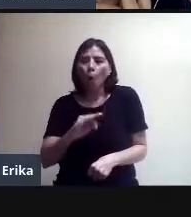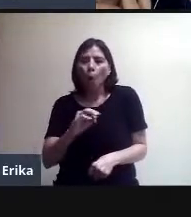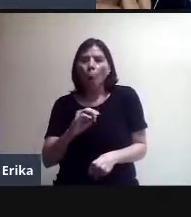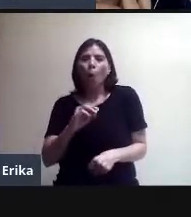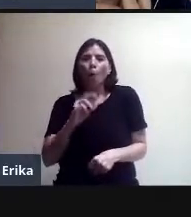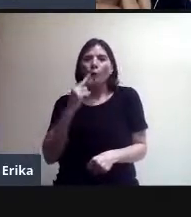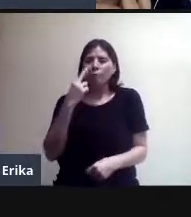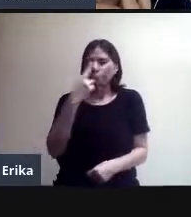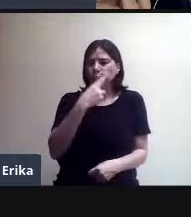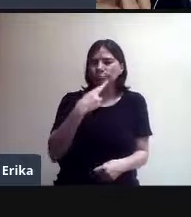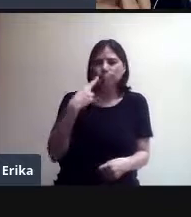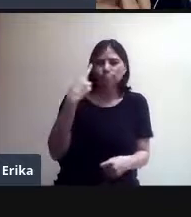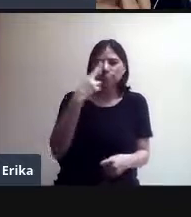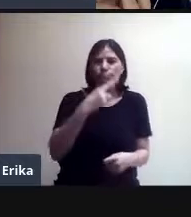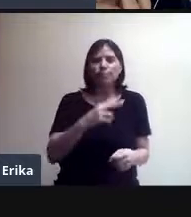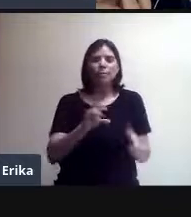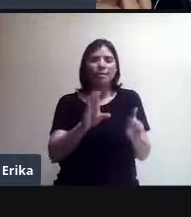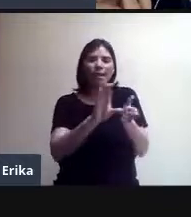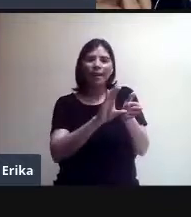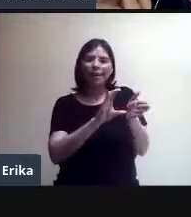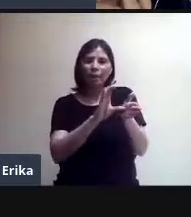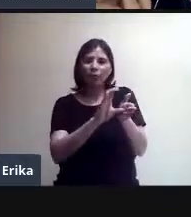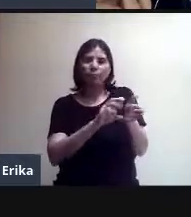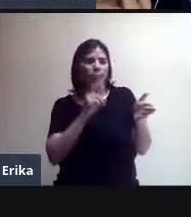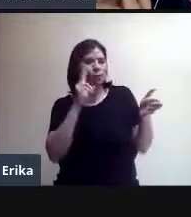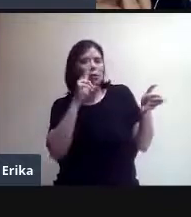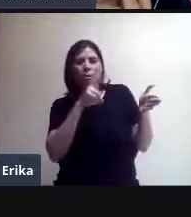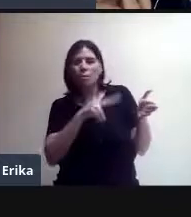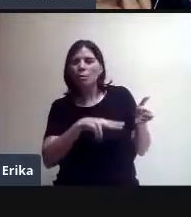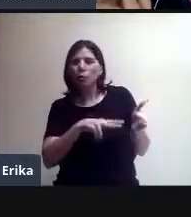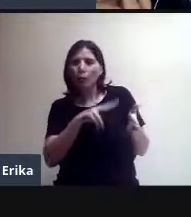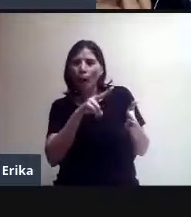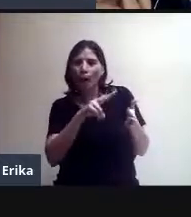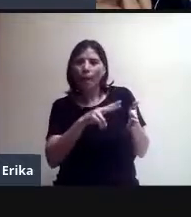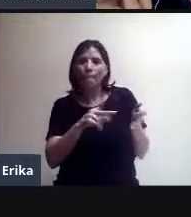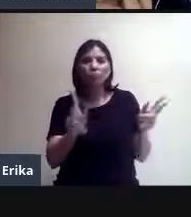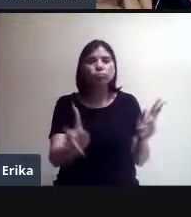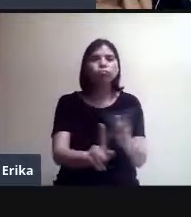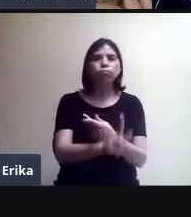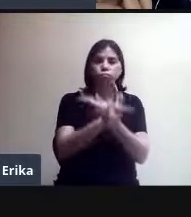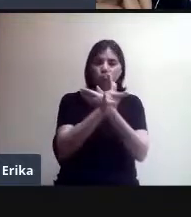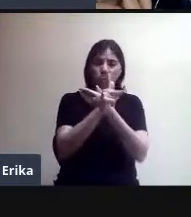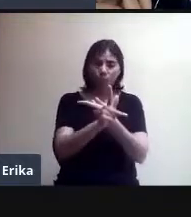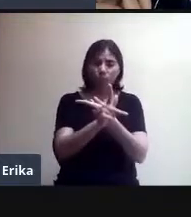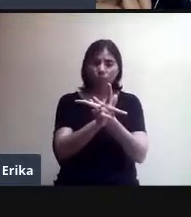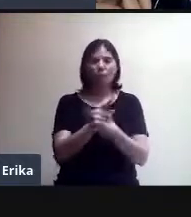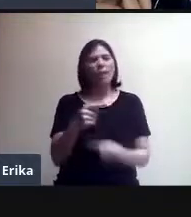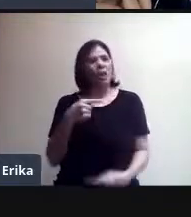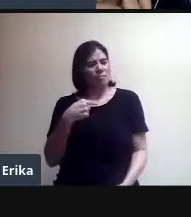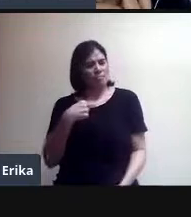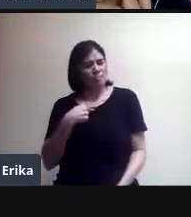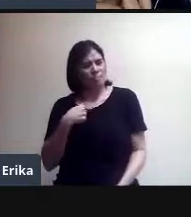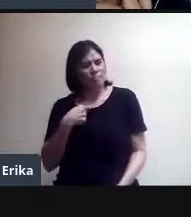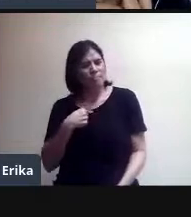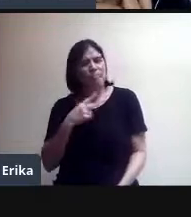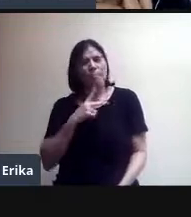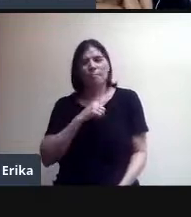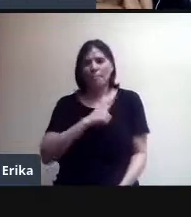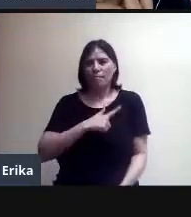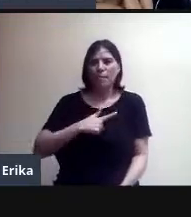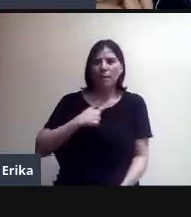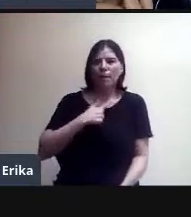de videollamadas. A mí, en lo personal, y ese es un gusto personal, me gusta más en estos